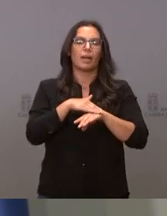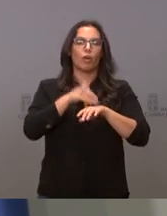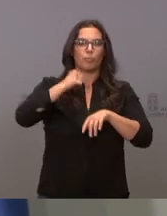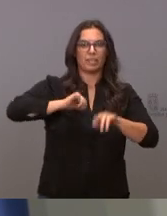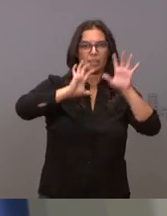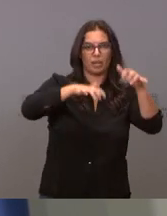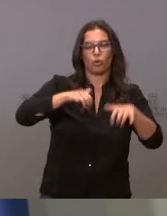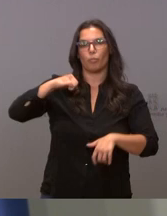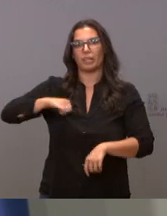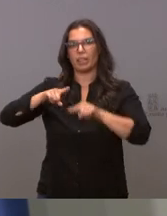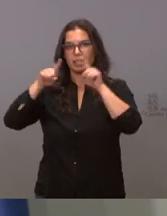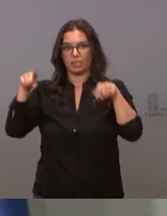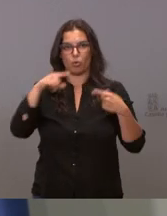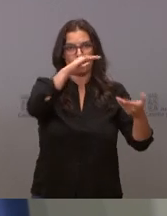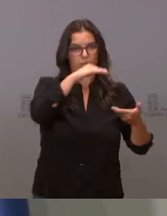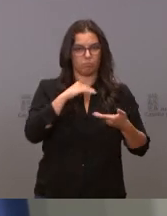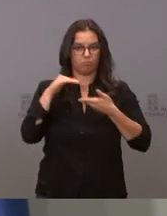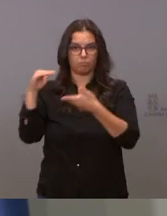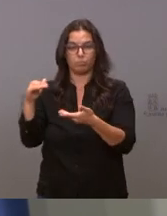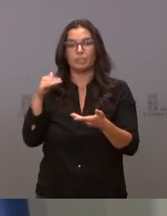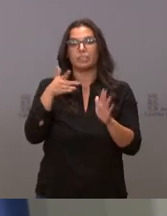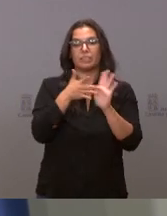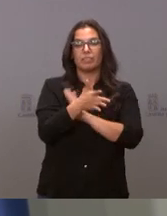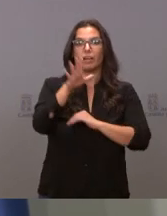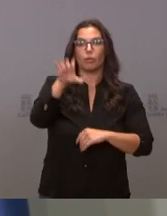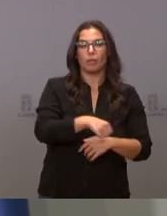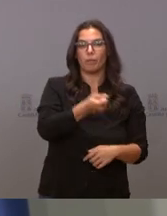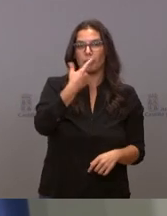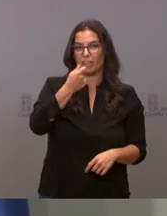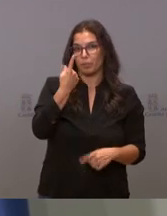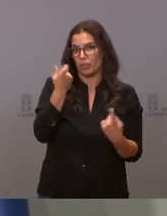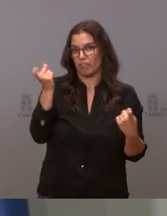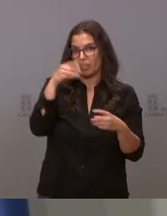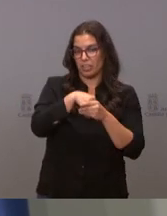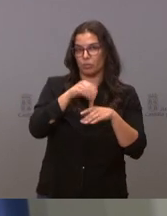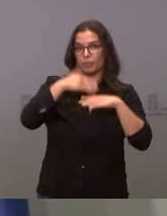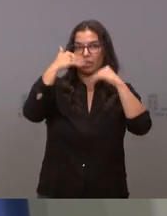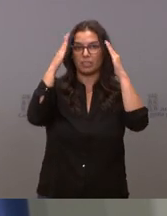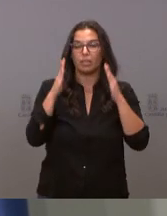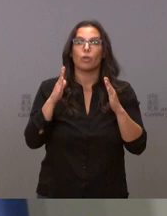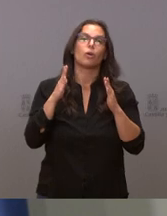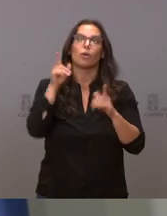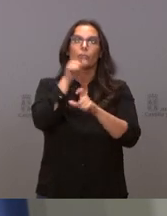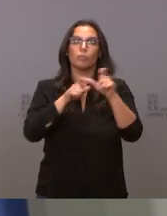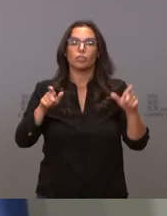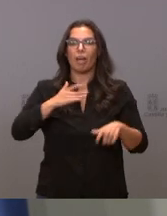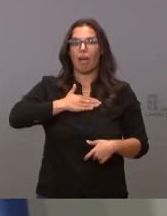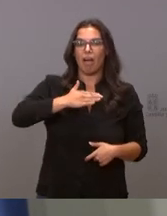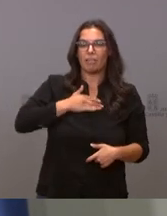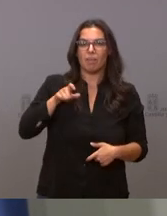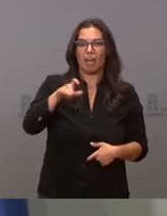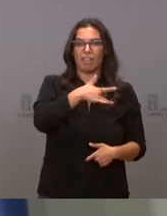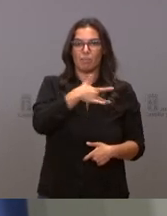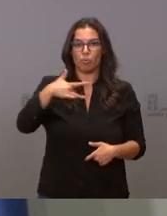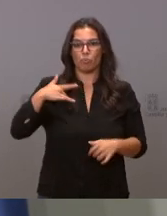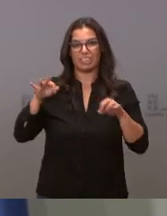Se trata de una partida para adquirir medicamentos necesarios para la atención a pacientes de asma, cáncer de pulmón en